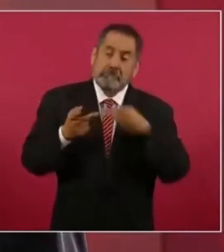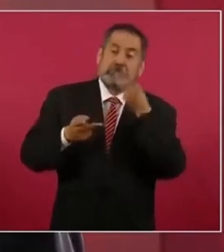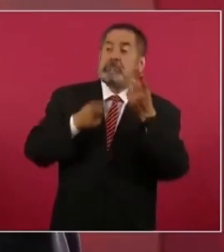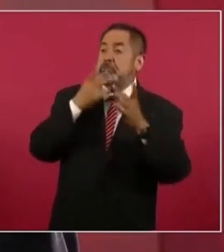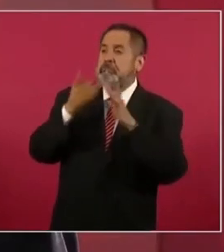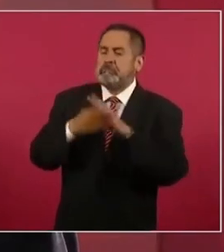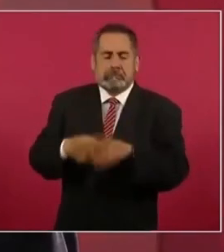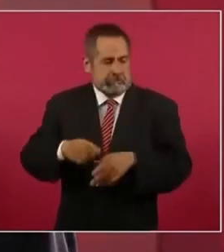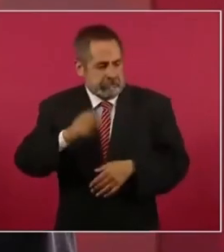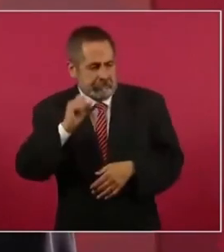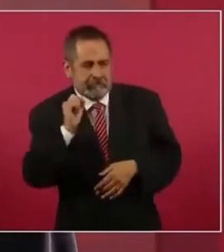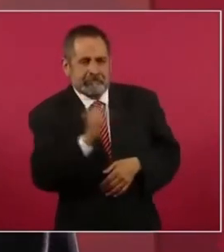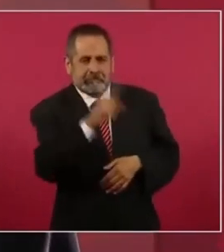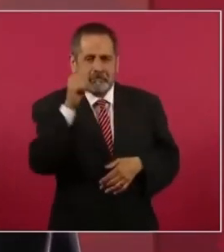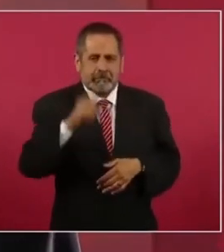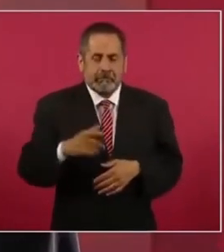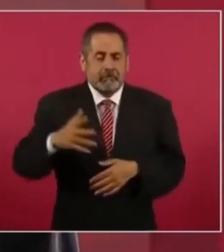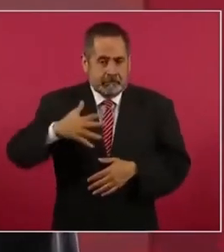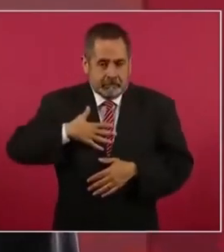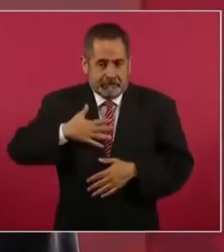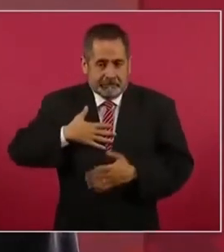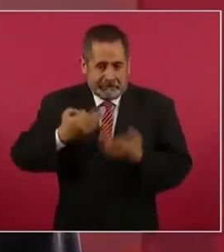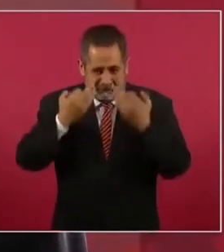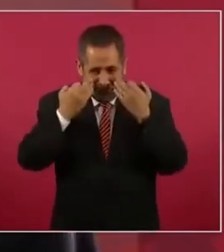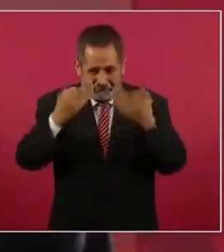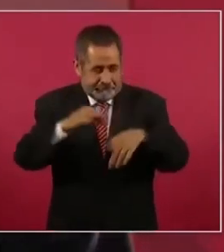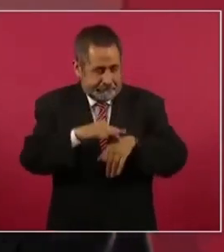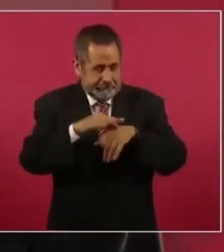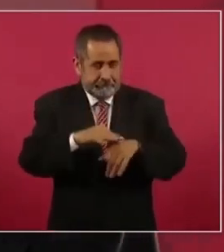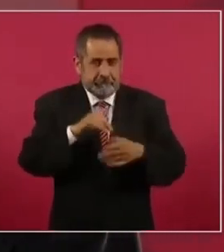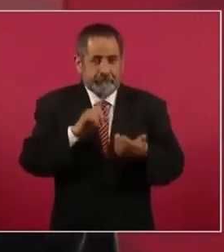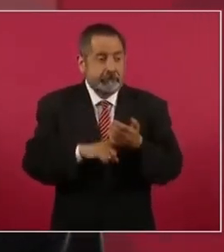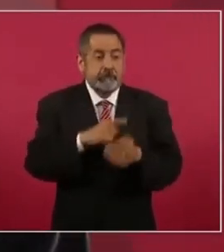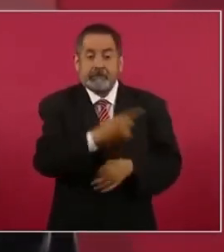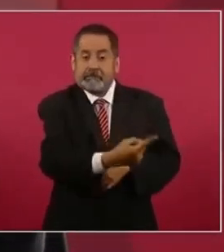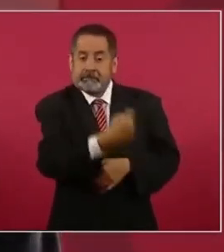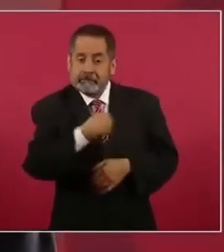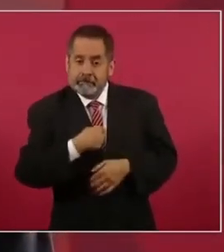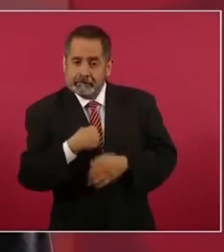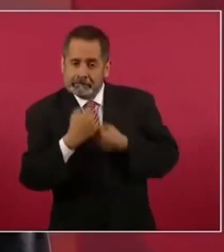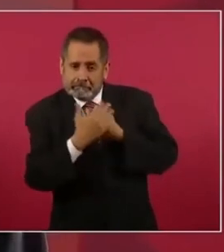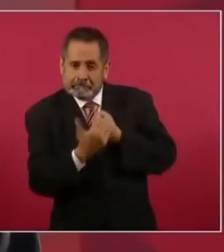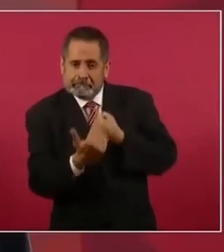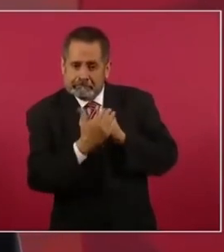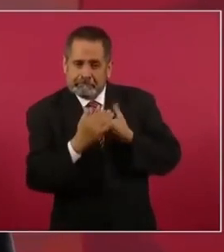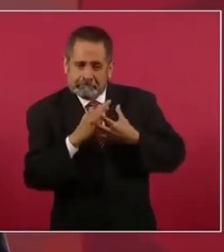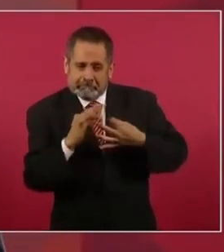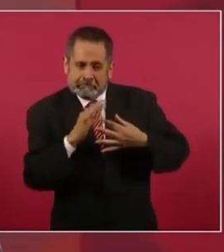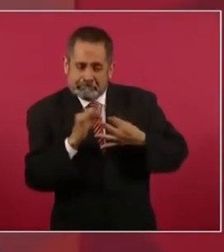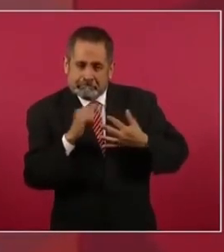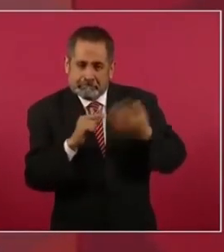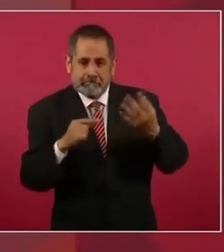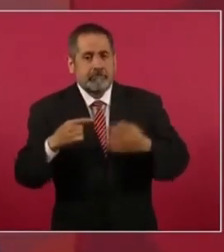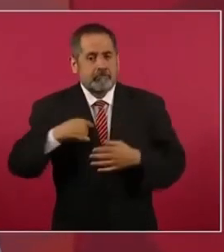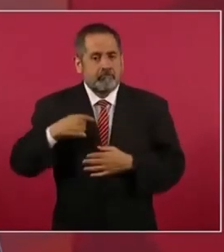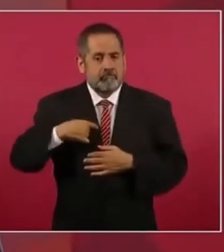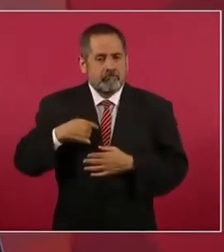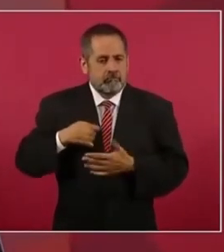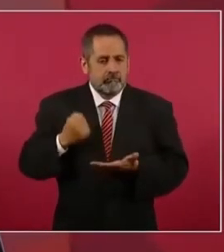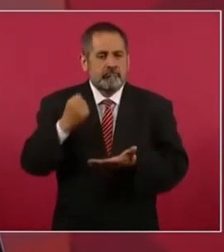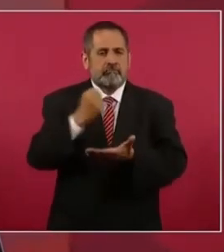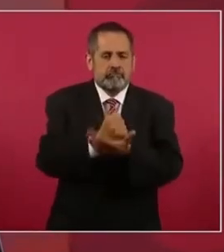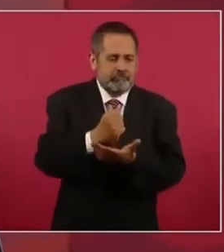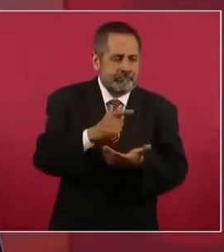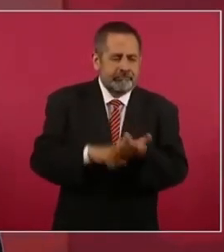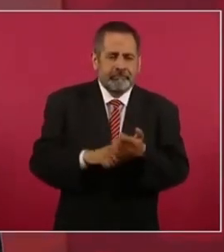el señor Labastida me consta, porque me quería convencer de que yo aprobara el